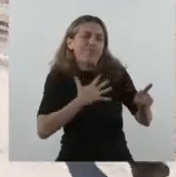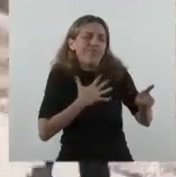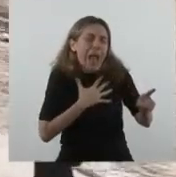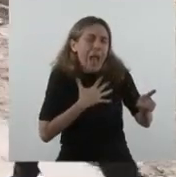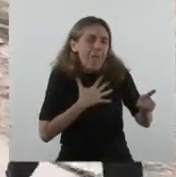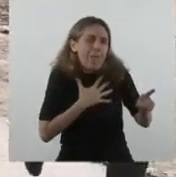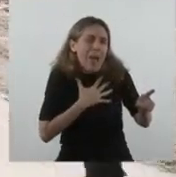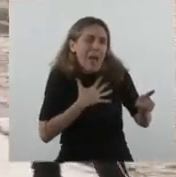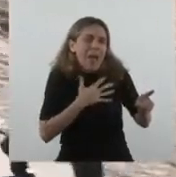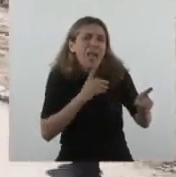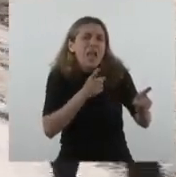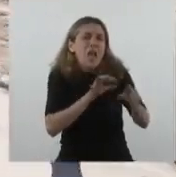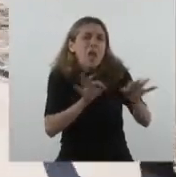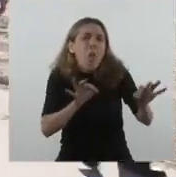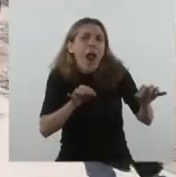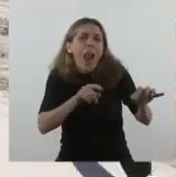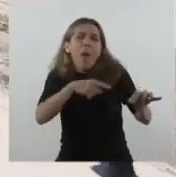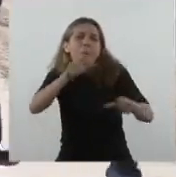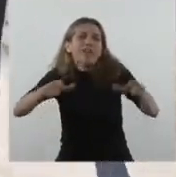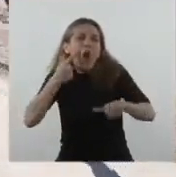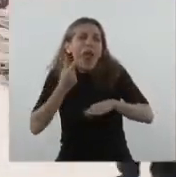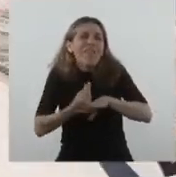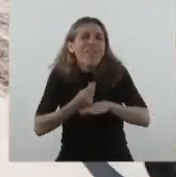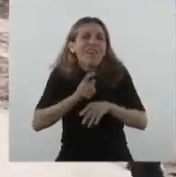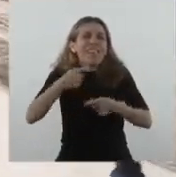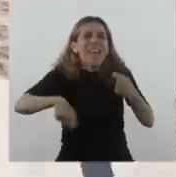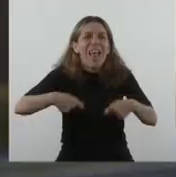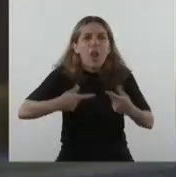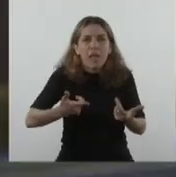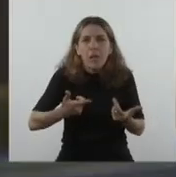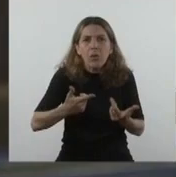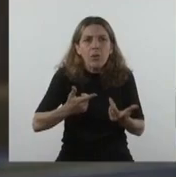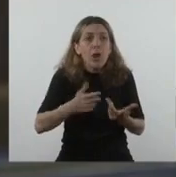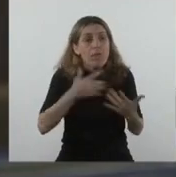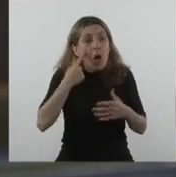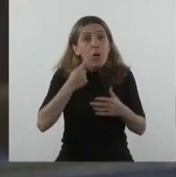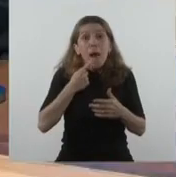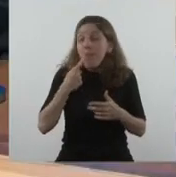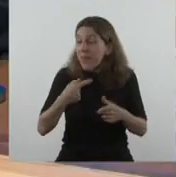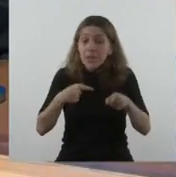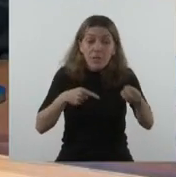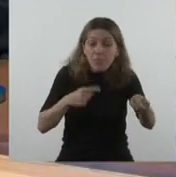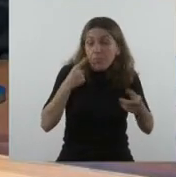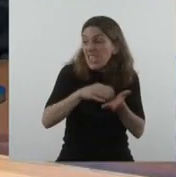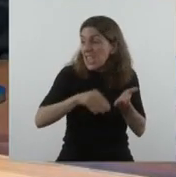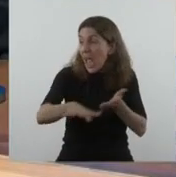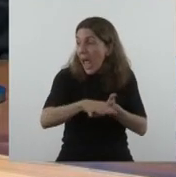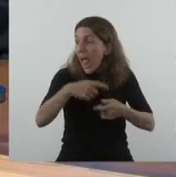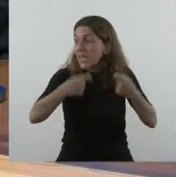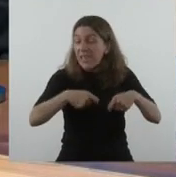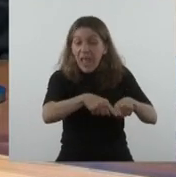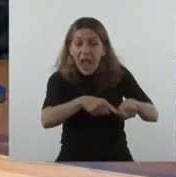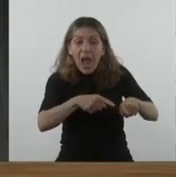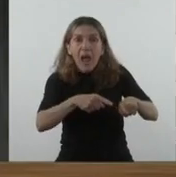la mayoría, todos los santiagueños, me iba mostrando cómo era la tierra de Santiago, la tierra de